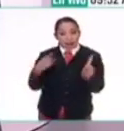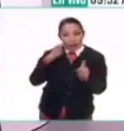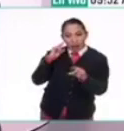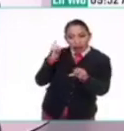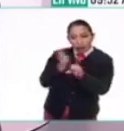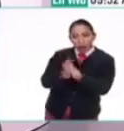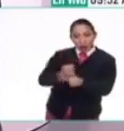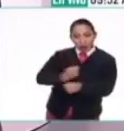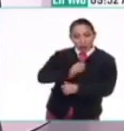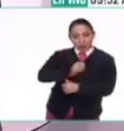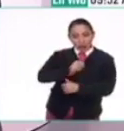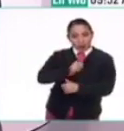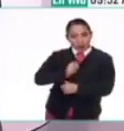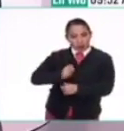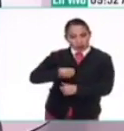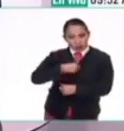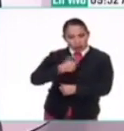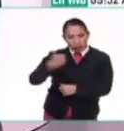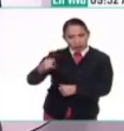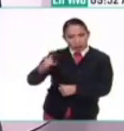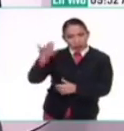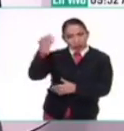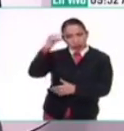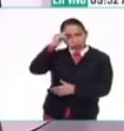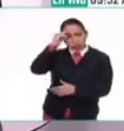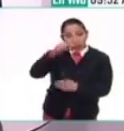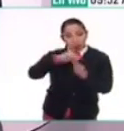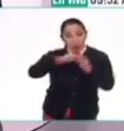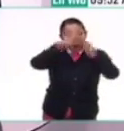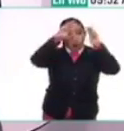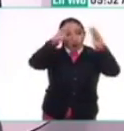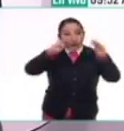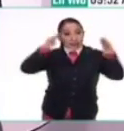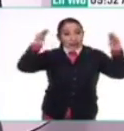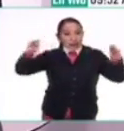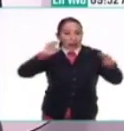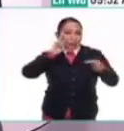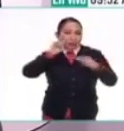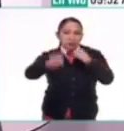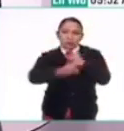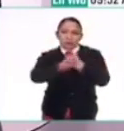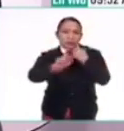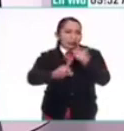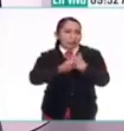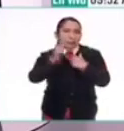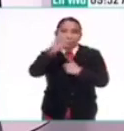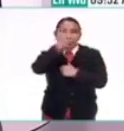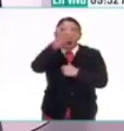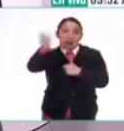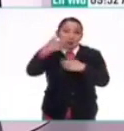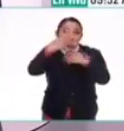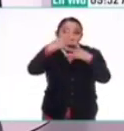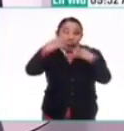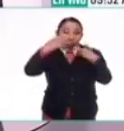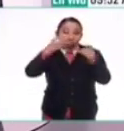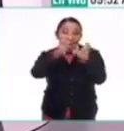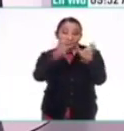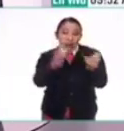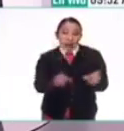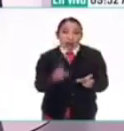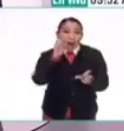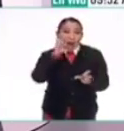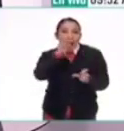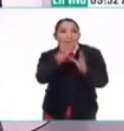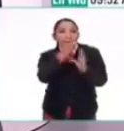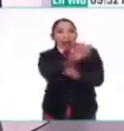darnos identidad, sobre todo ahora que nuestras montañas están en una gran crisis por la crisis climática. Entonces, percibir